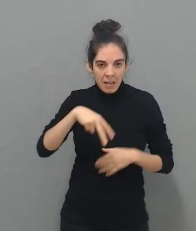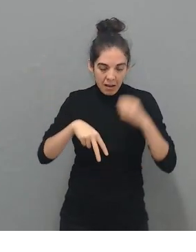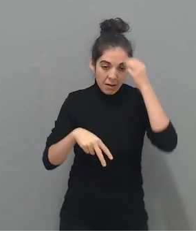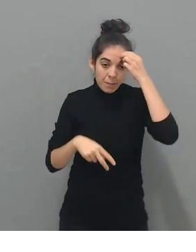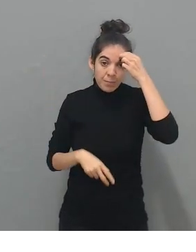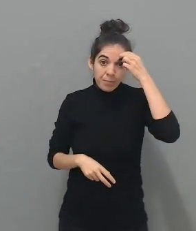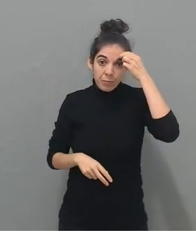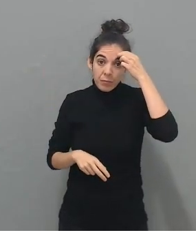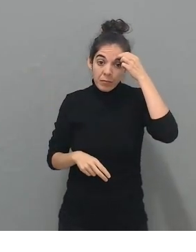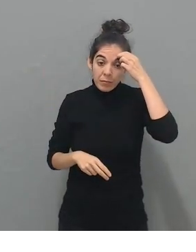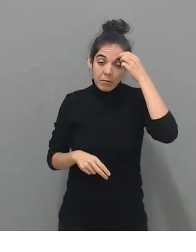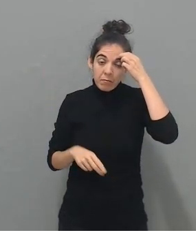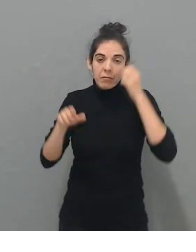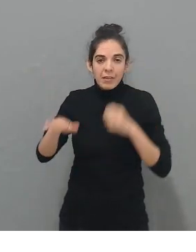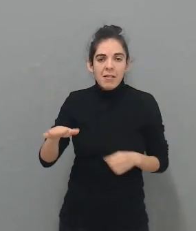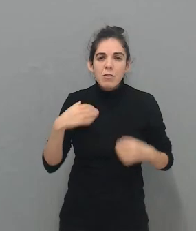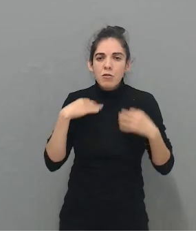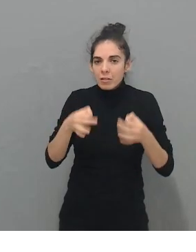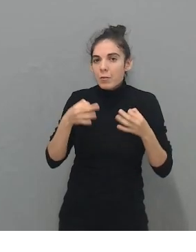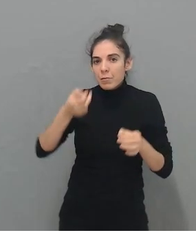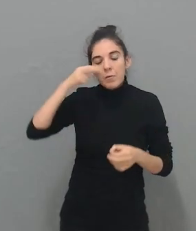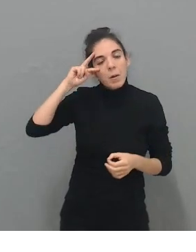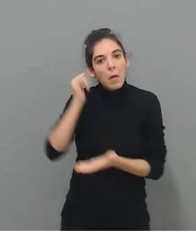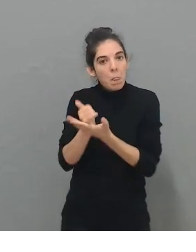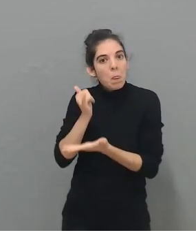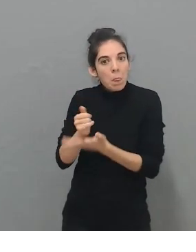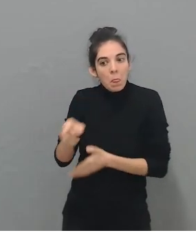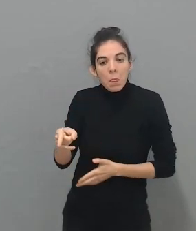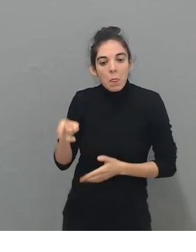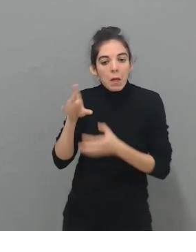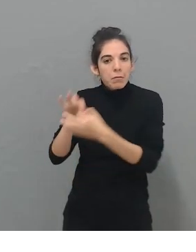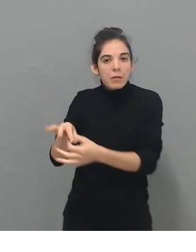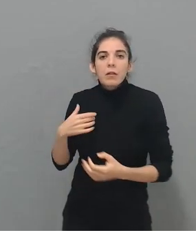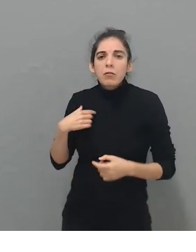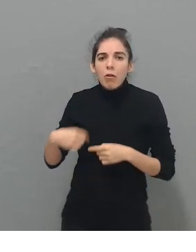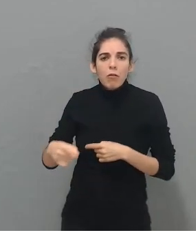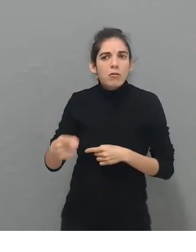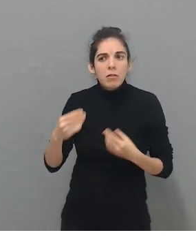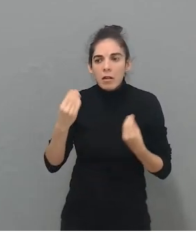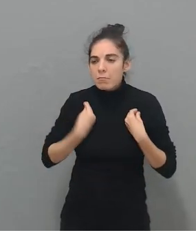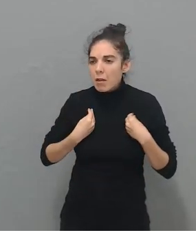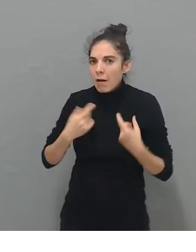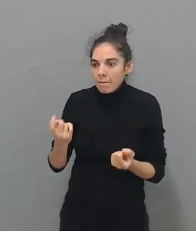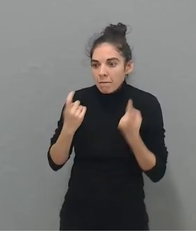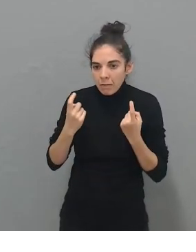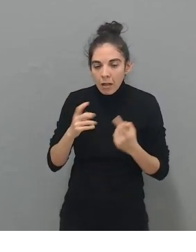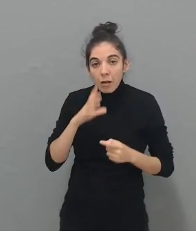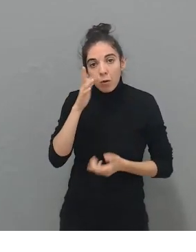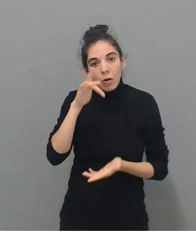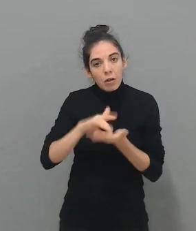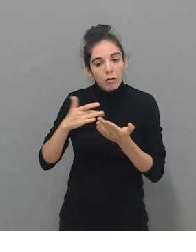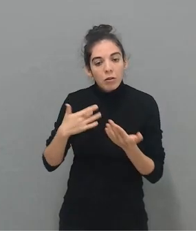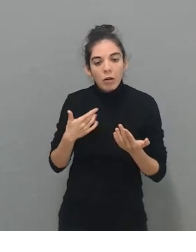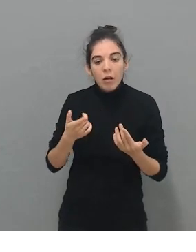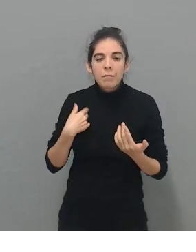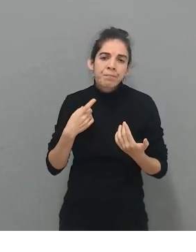las experiencias con él. Nos da una lección de vida todos los días, porque muchas veces estamos en el día a día y quejándonos de lo que nos pasa.